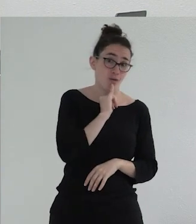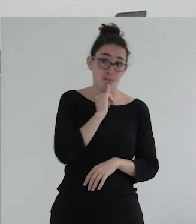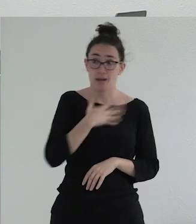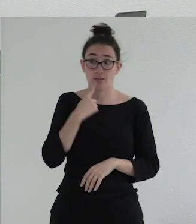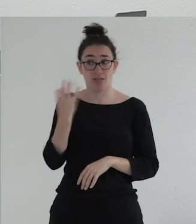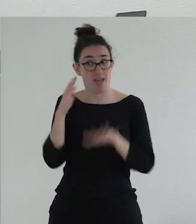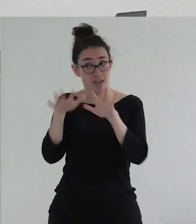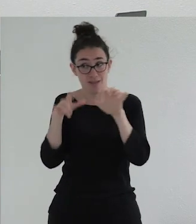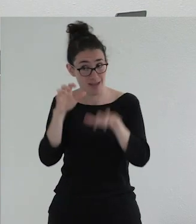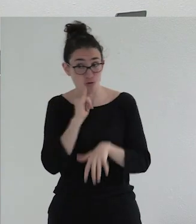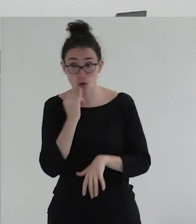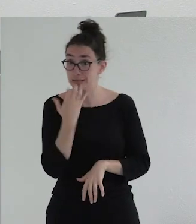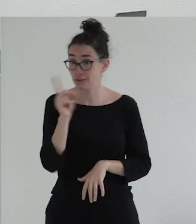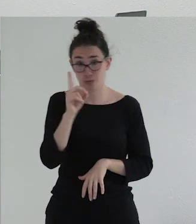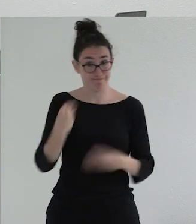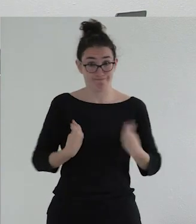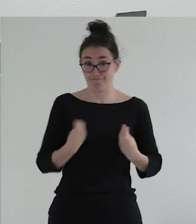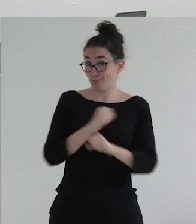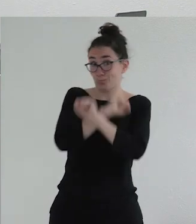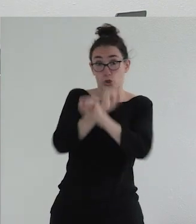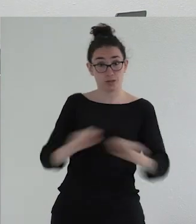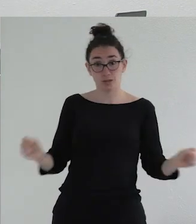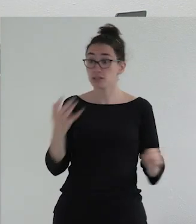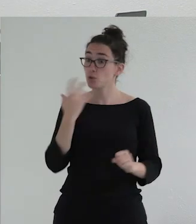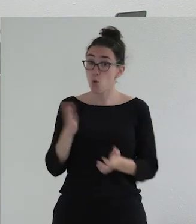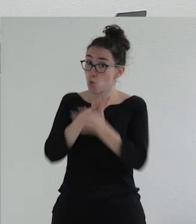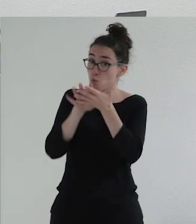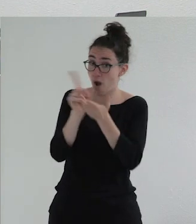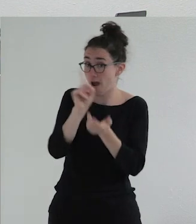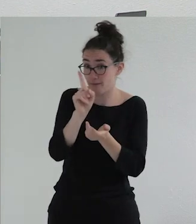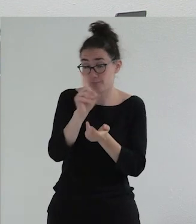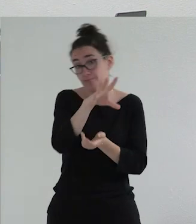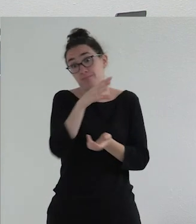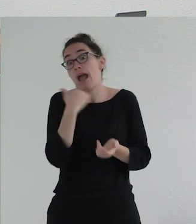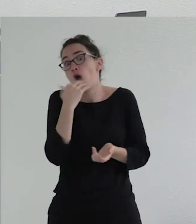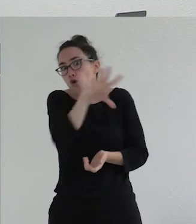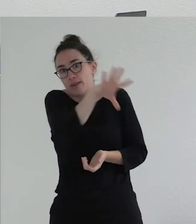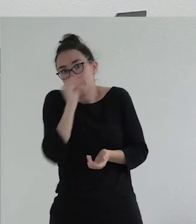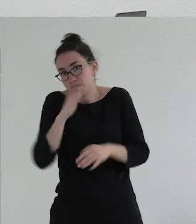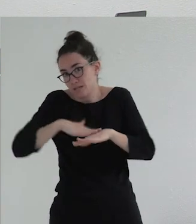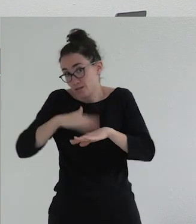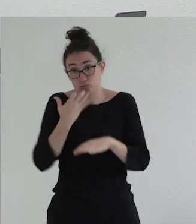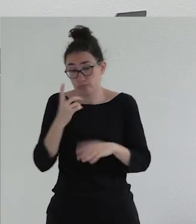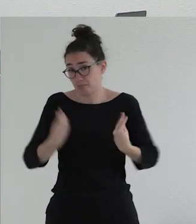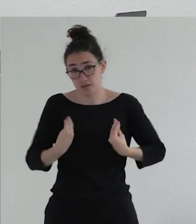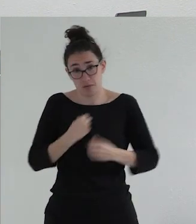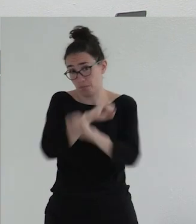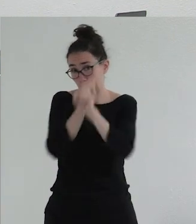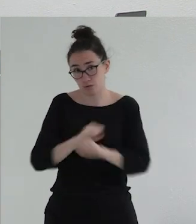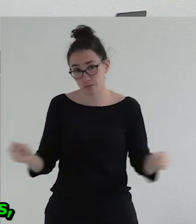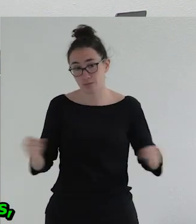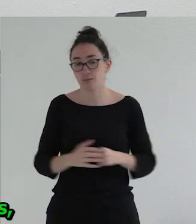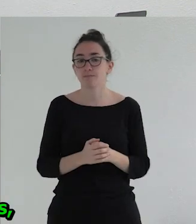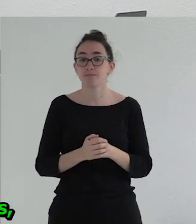que más o menos, igual yo no lo hablo, pero lo entiendo, porque si no es realmente muy complicado. A pesar de todo eso y como no es